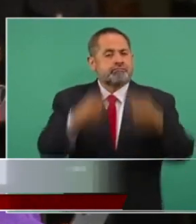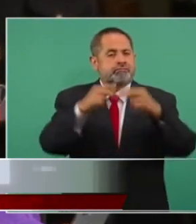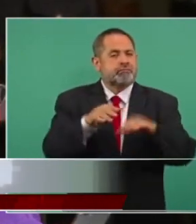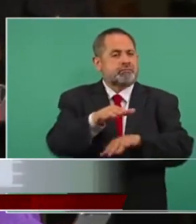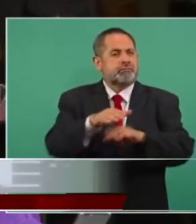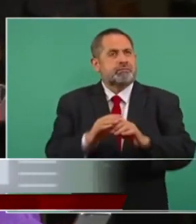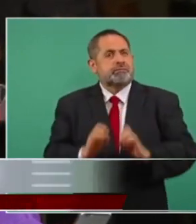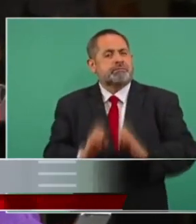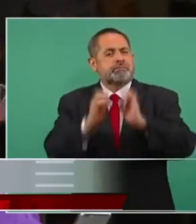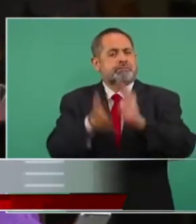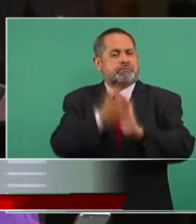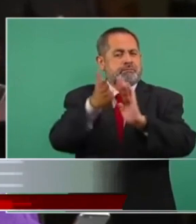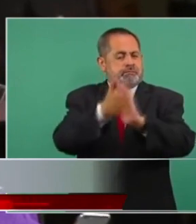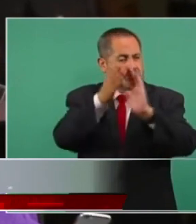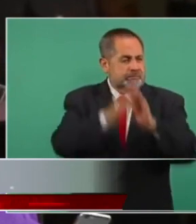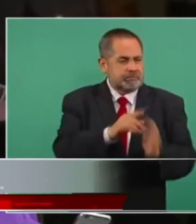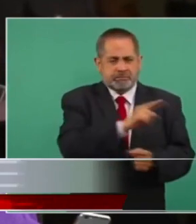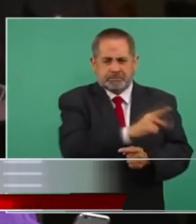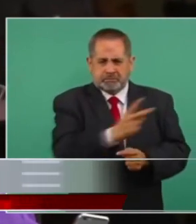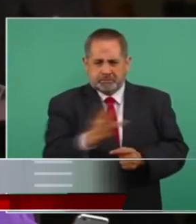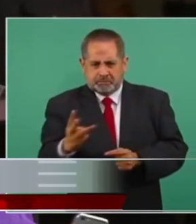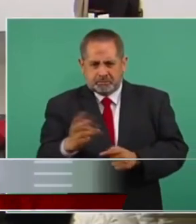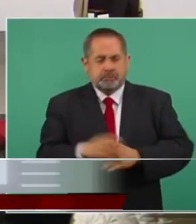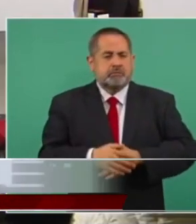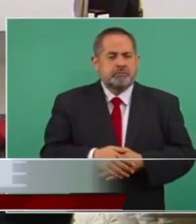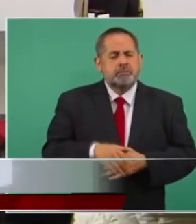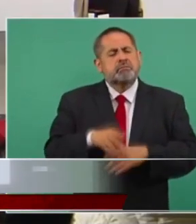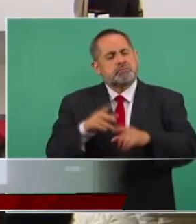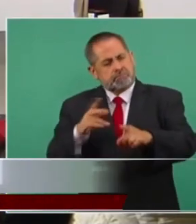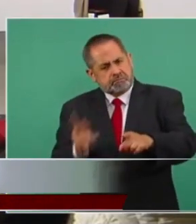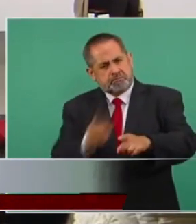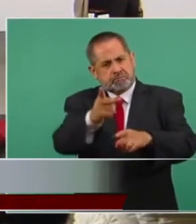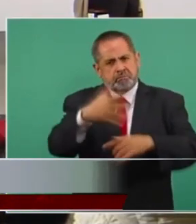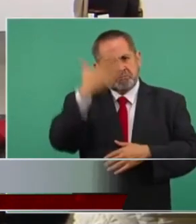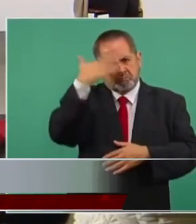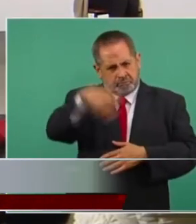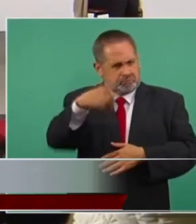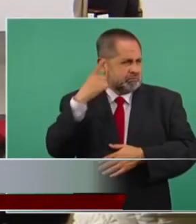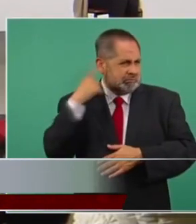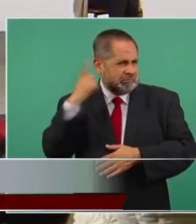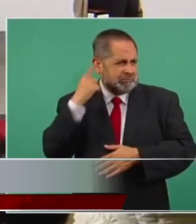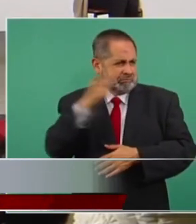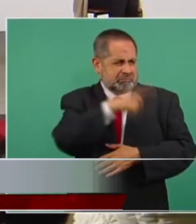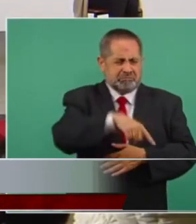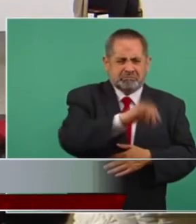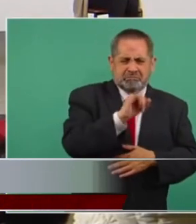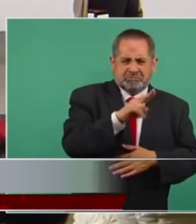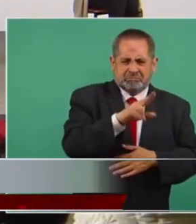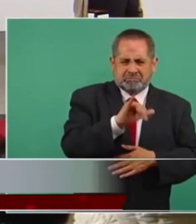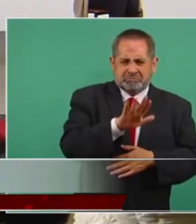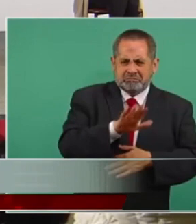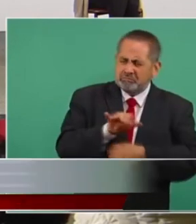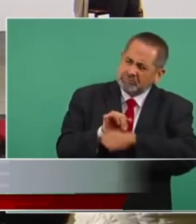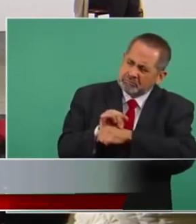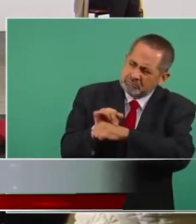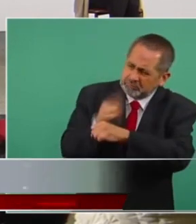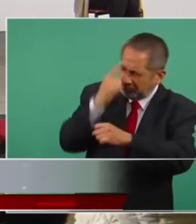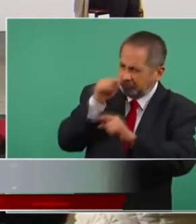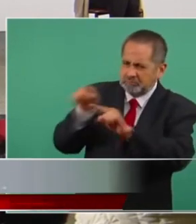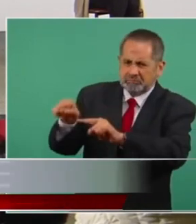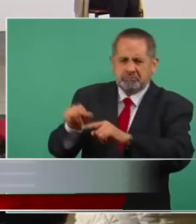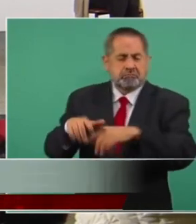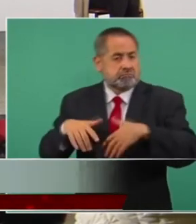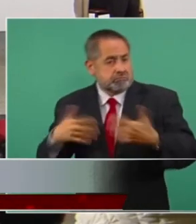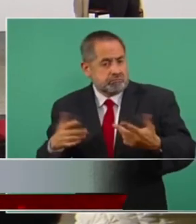pregunta es si usted estaba enterado de esta indagatoria en su contra y pues cuál es su opinión al respecto y si la Embajada de Estados